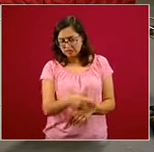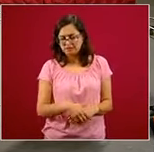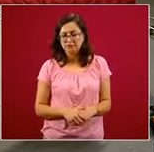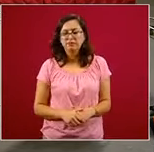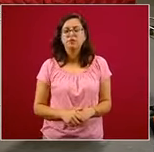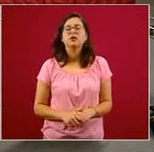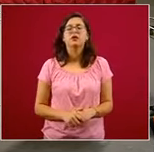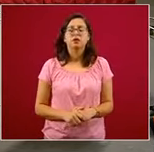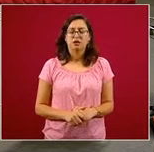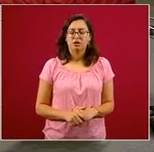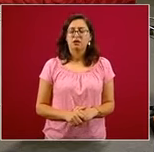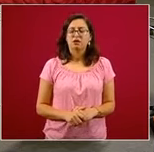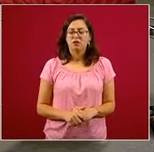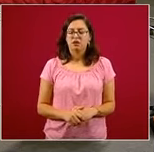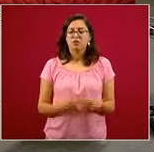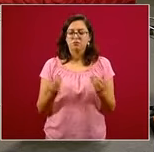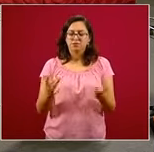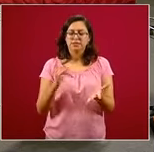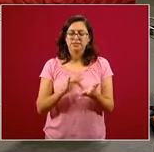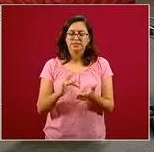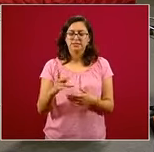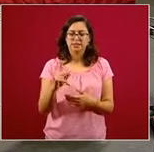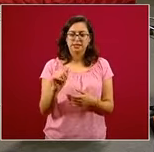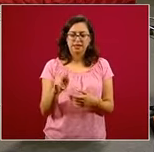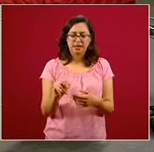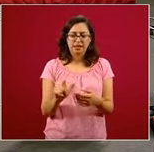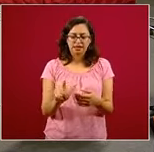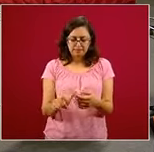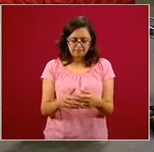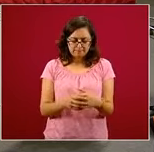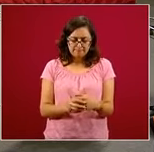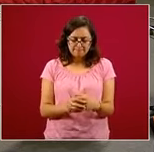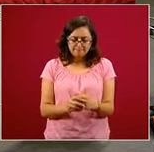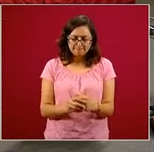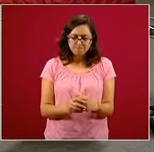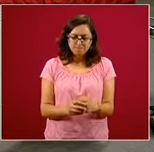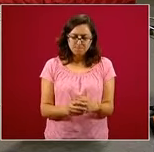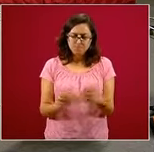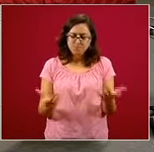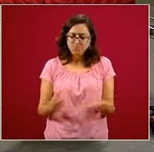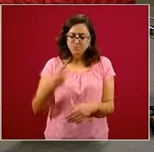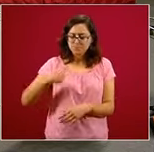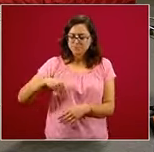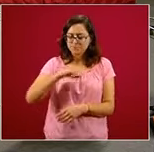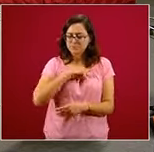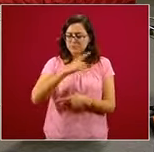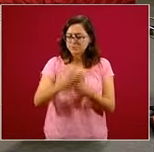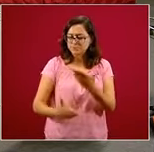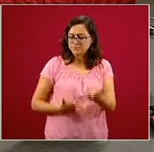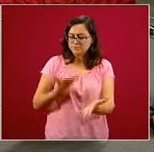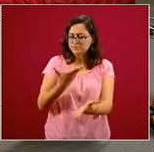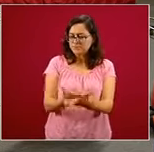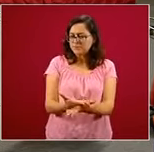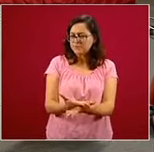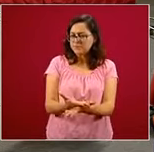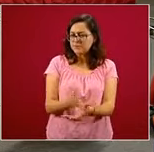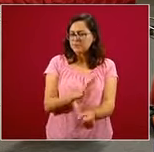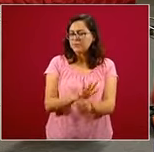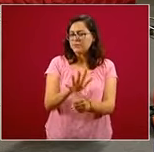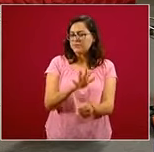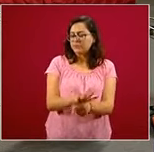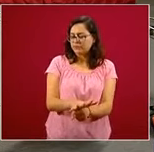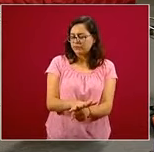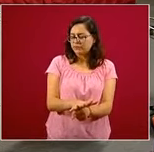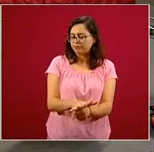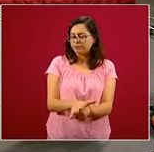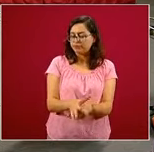Sí, muchas gracias Daniel por la pregunta. La propuesta nuestra es una propuesta en el sentido